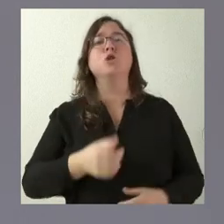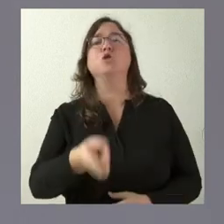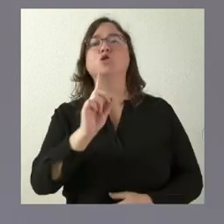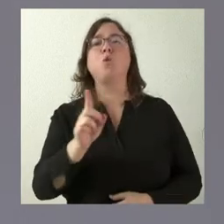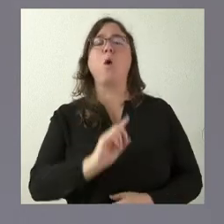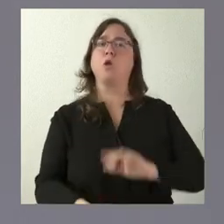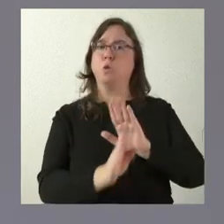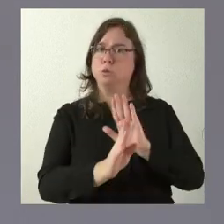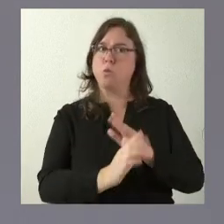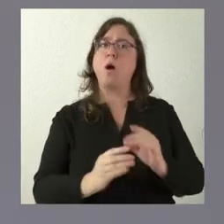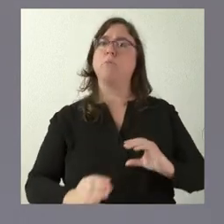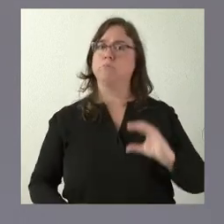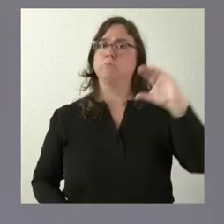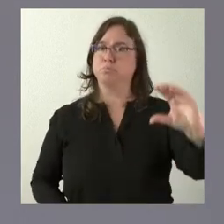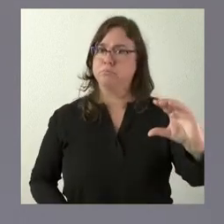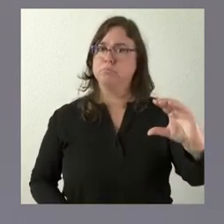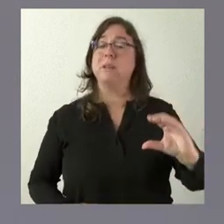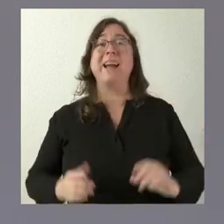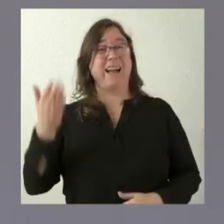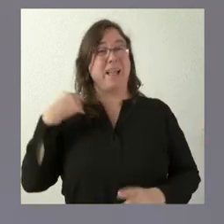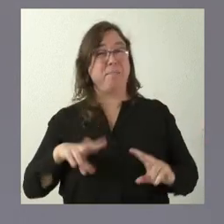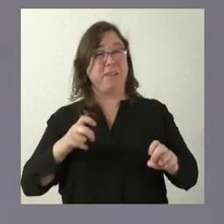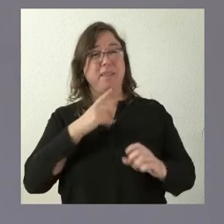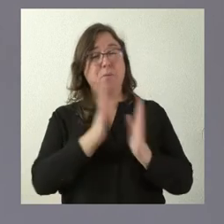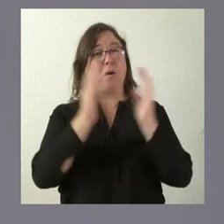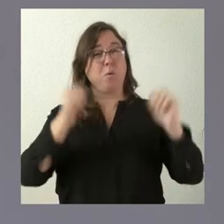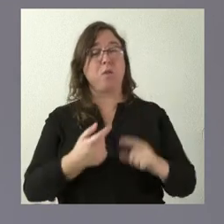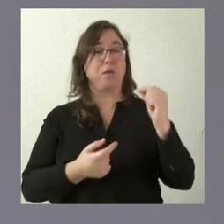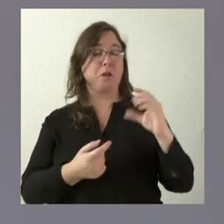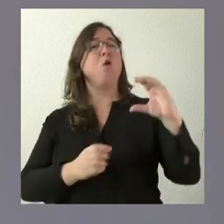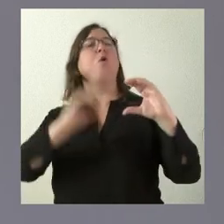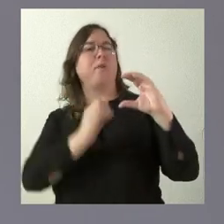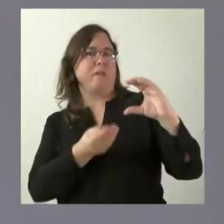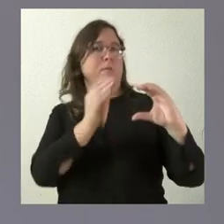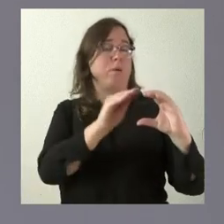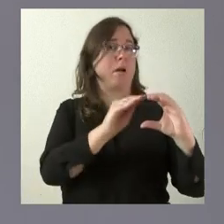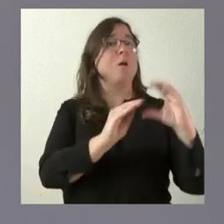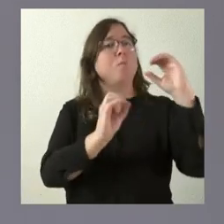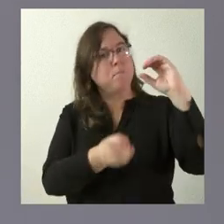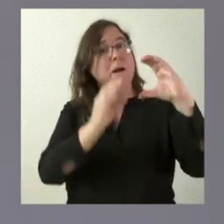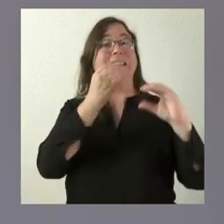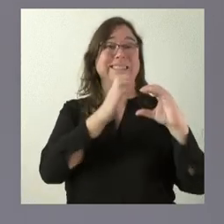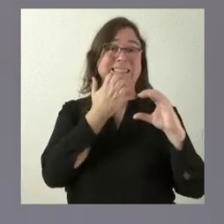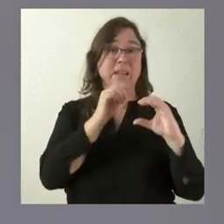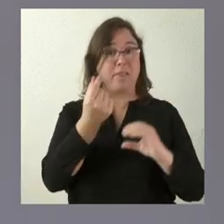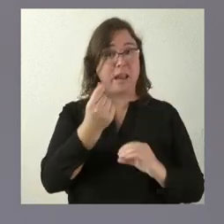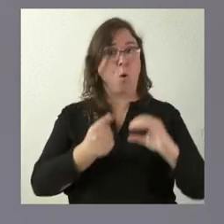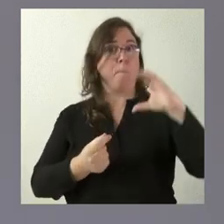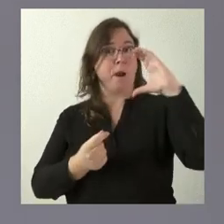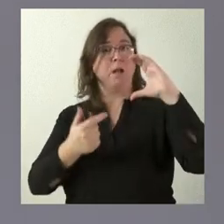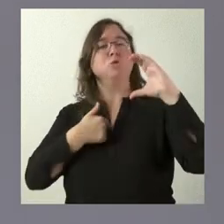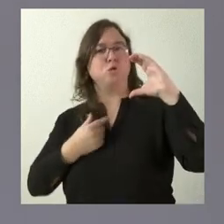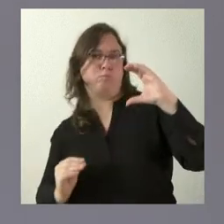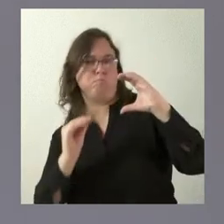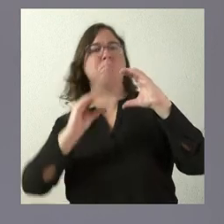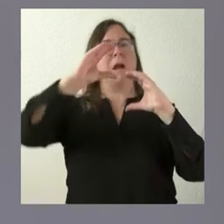mantenemos nuestra aportación respecto de la cifra inicialmente acordada, sino que finalmente si la cuantía del coste fuera mayor, pues incrementaremos